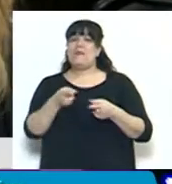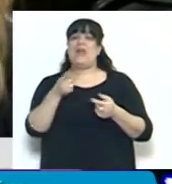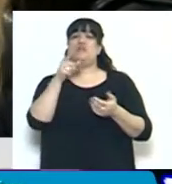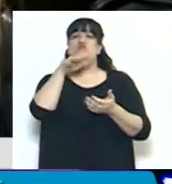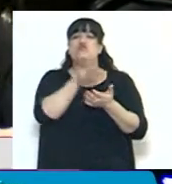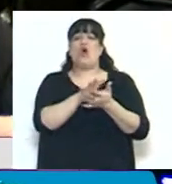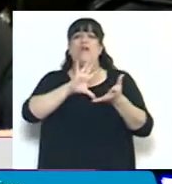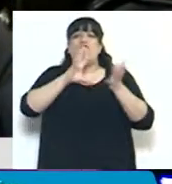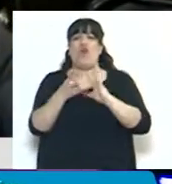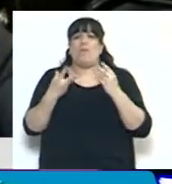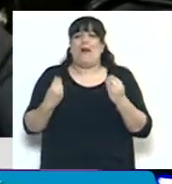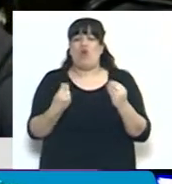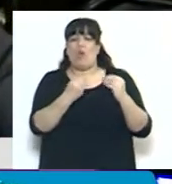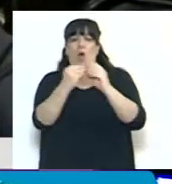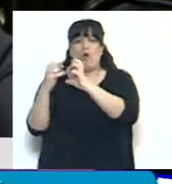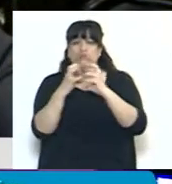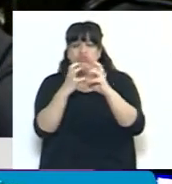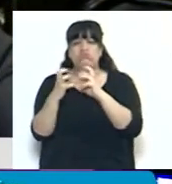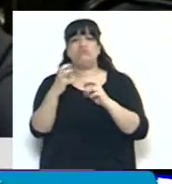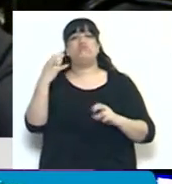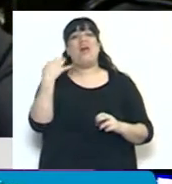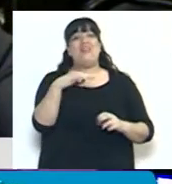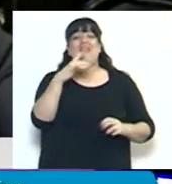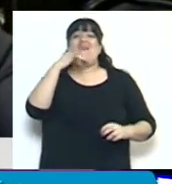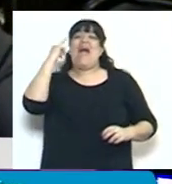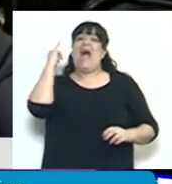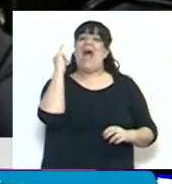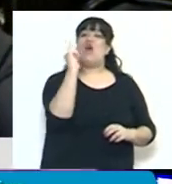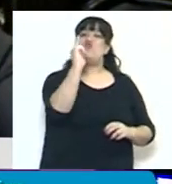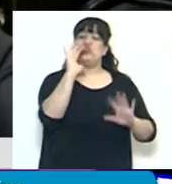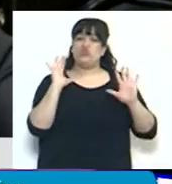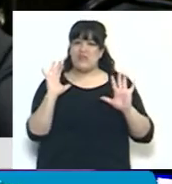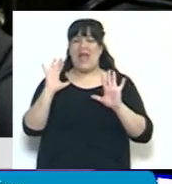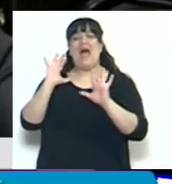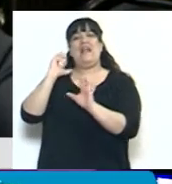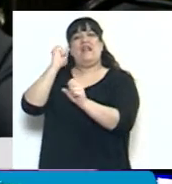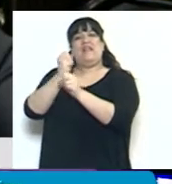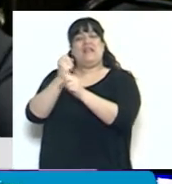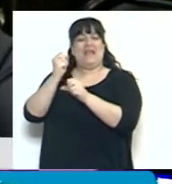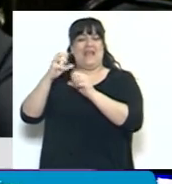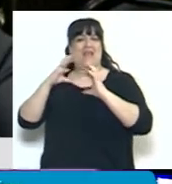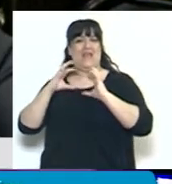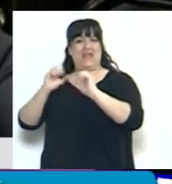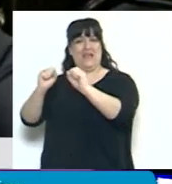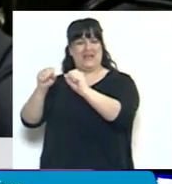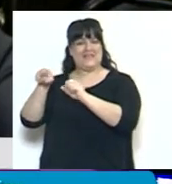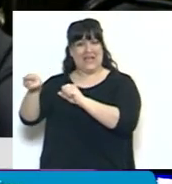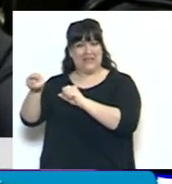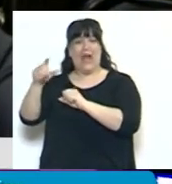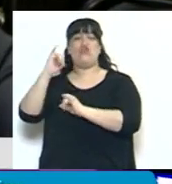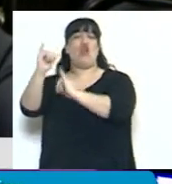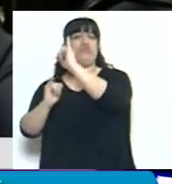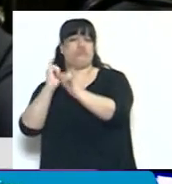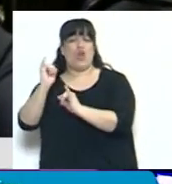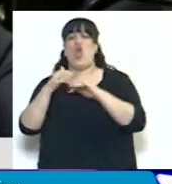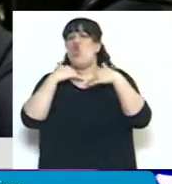cómo se hace este tratamiento es anunciarlo en labor parlamentaria, no interesa si es una